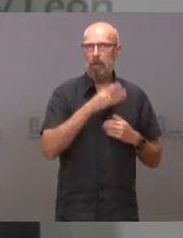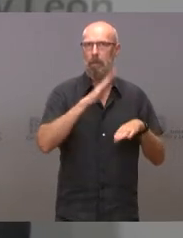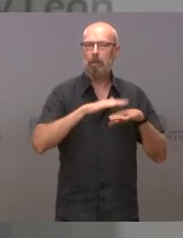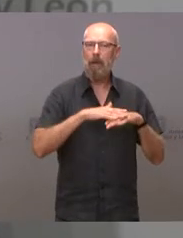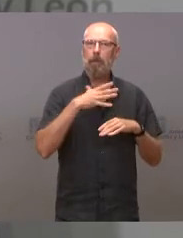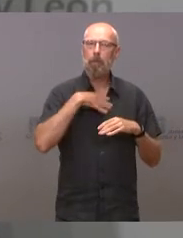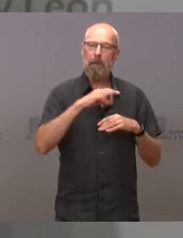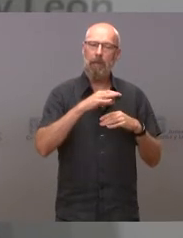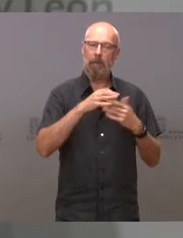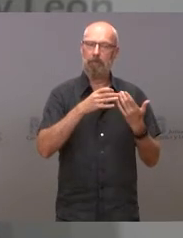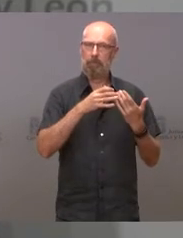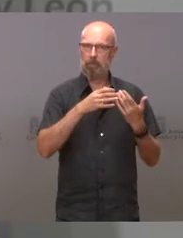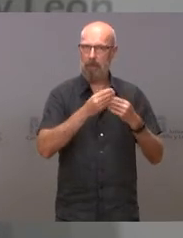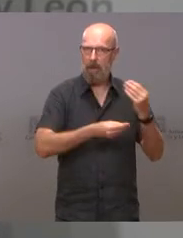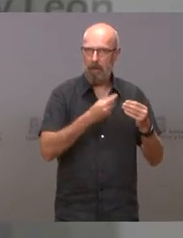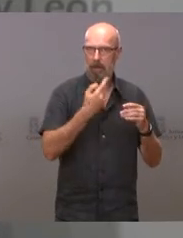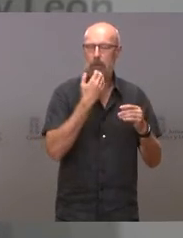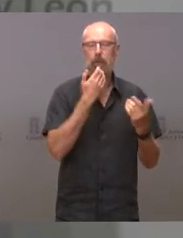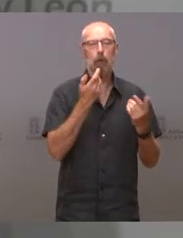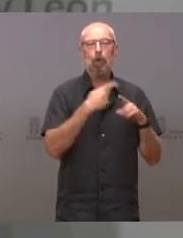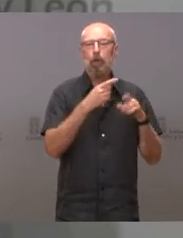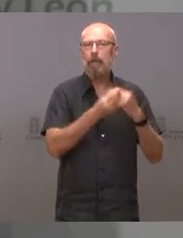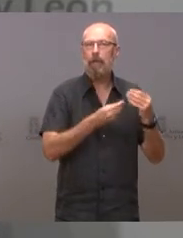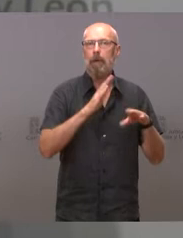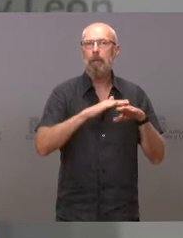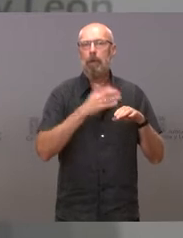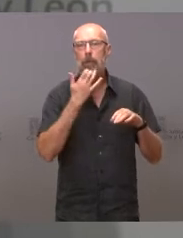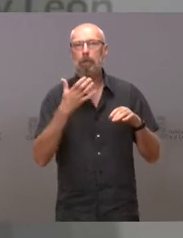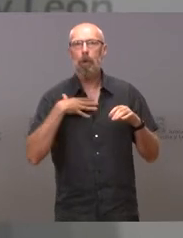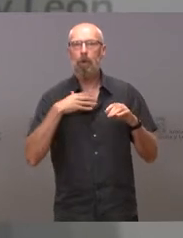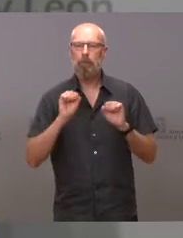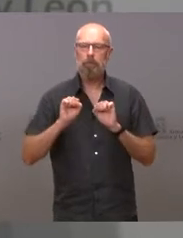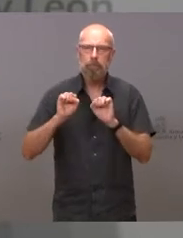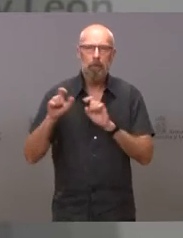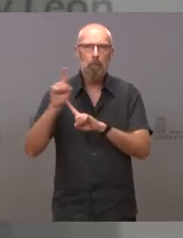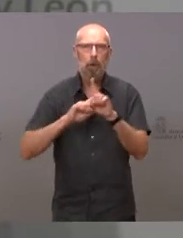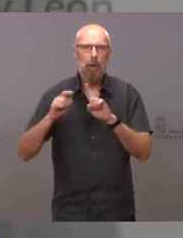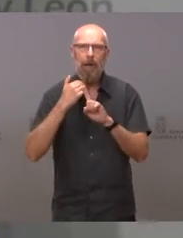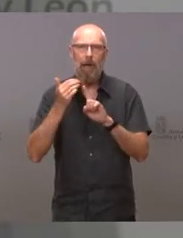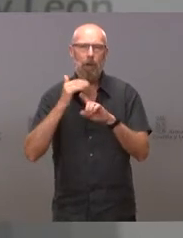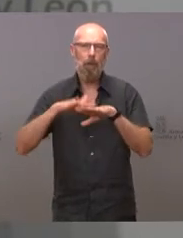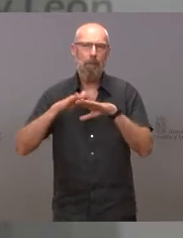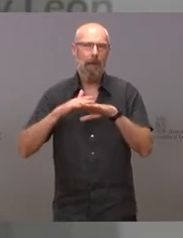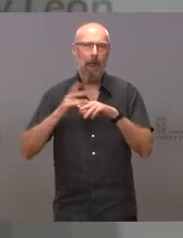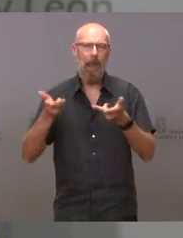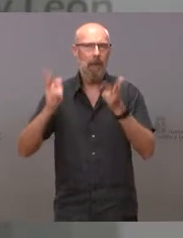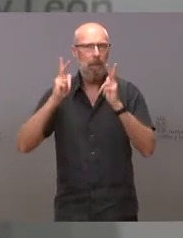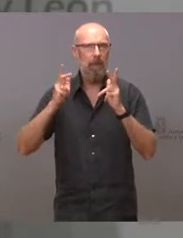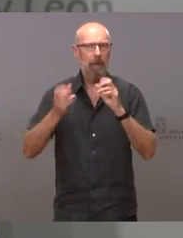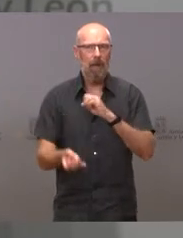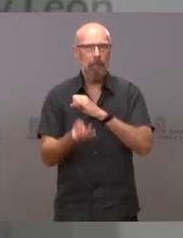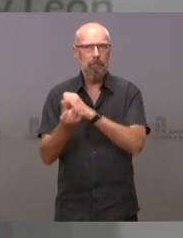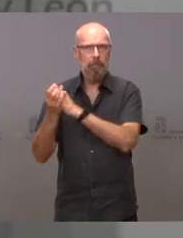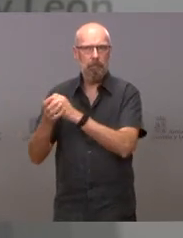articula de tal modo que no implique ningún tipo de traba o cortapisa a la libertad de establecimiento, ni suponga